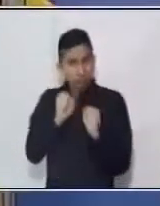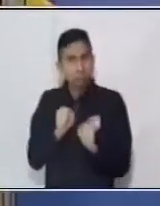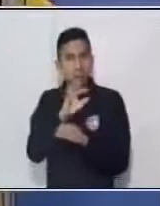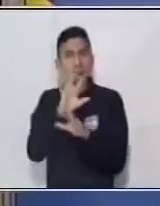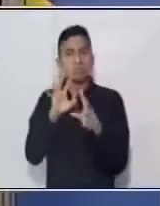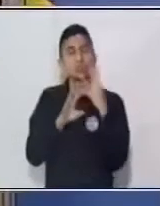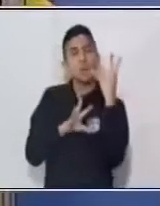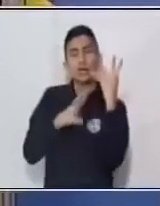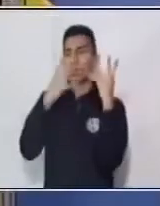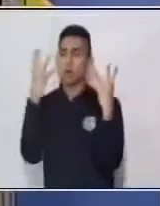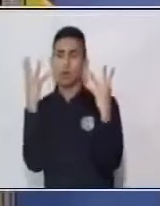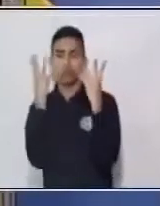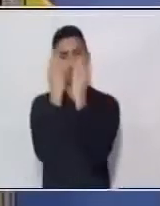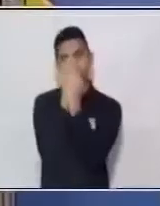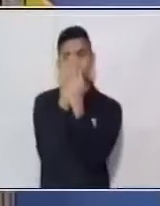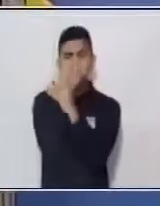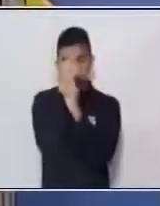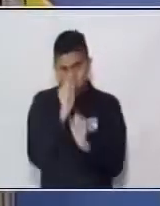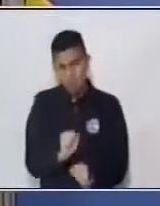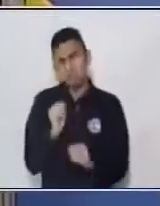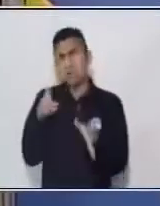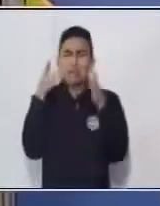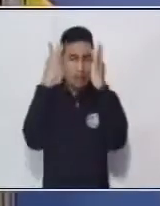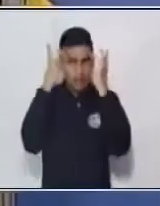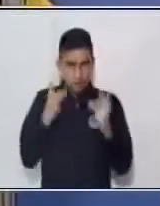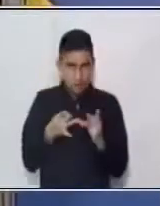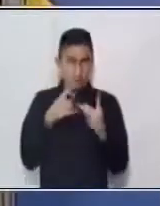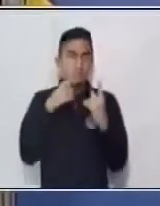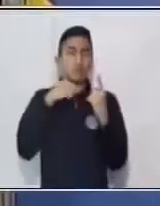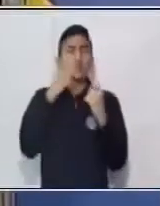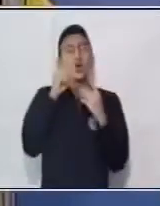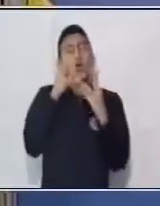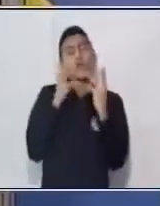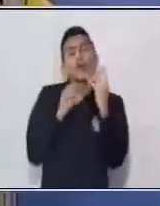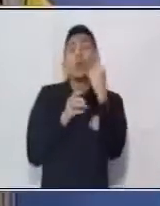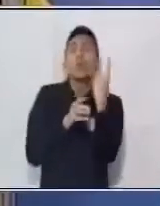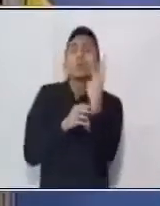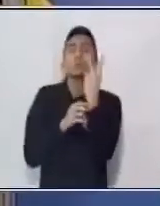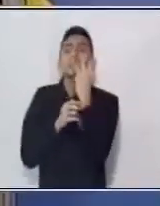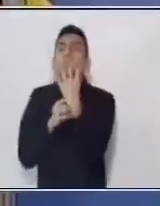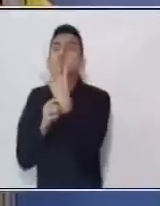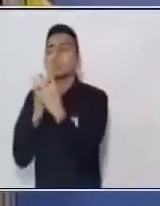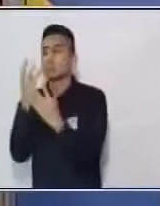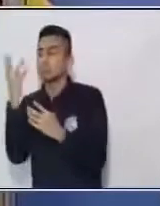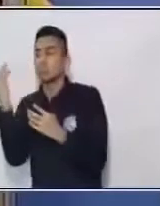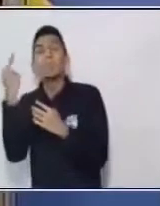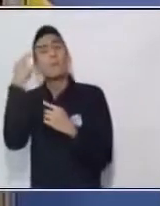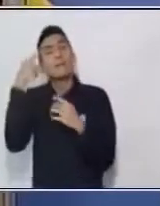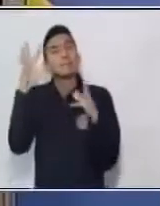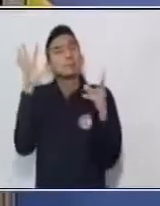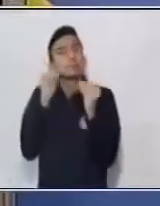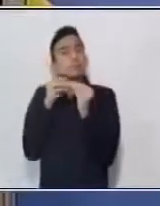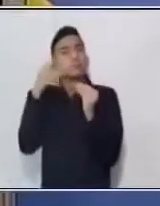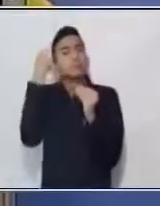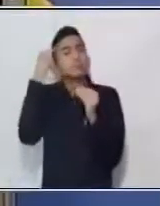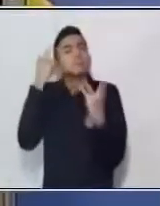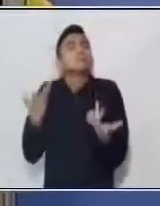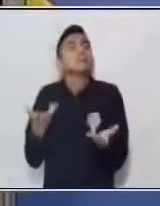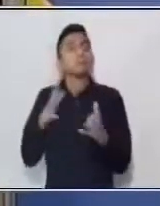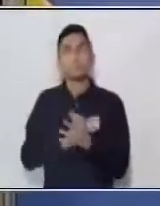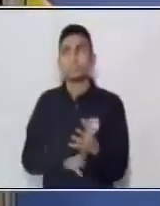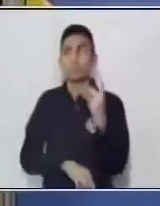de cuatro en cuatro. Vamos a empezar contando de uno en uno para que estemos seguros de que ellos tienen la misma cantidad.